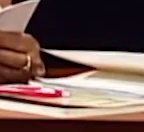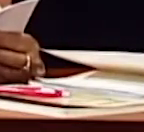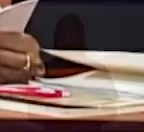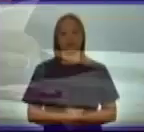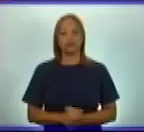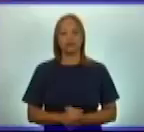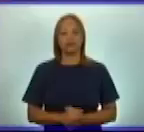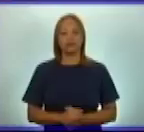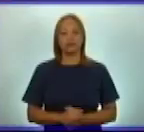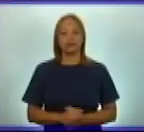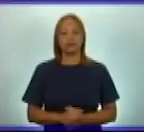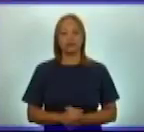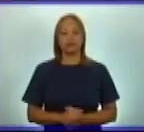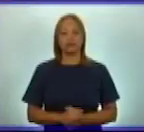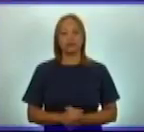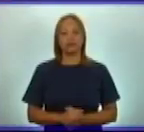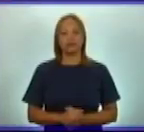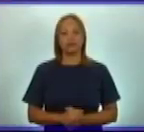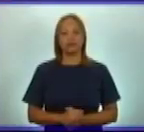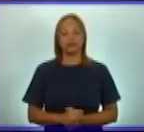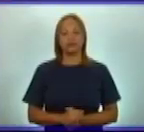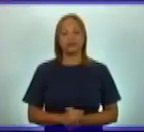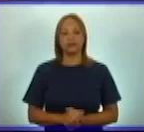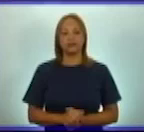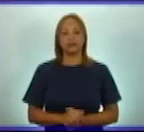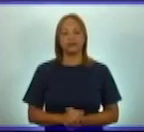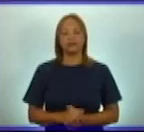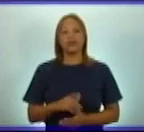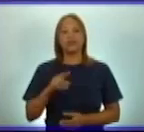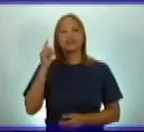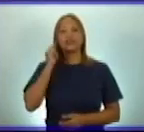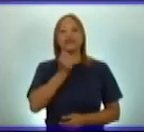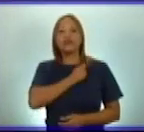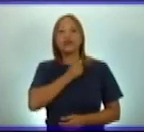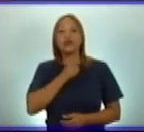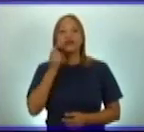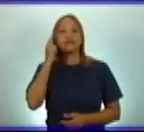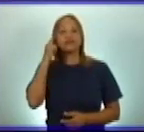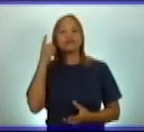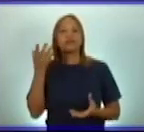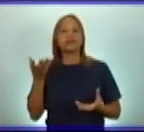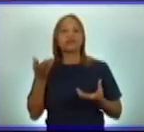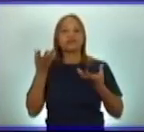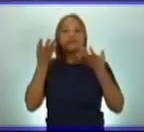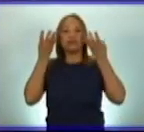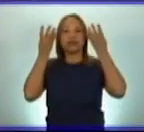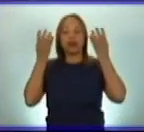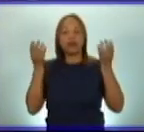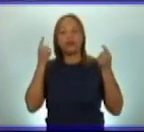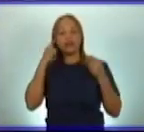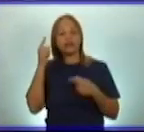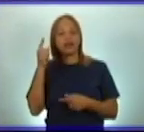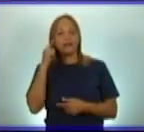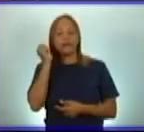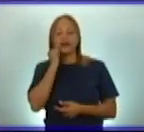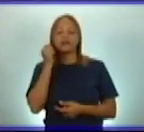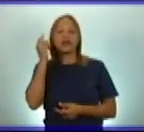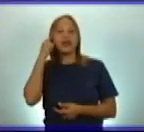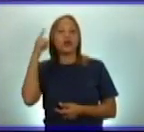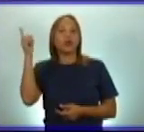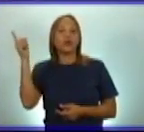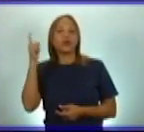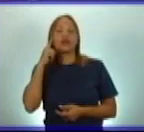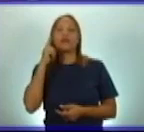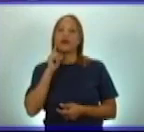Si quieres enriquecer el conocimiento sobre estos contenidos, te vamos a remitir a diferentes